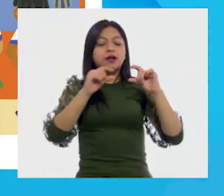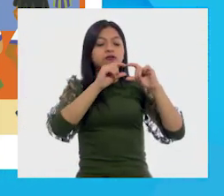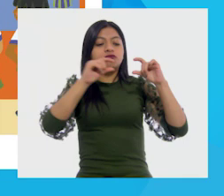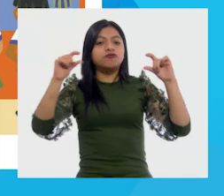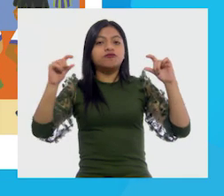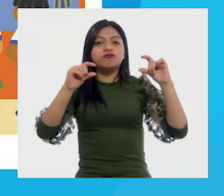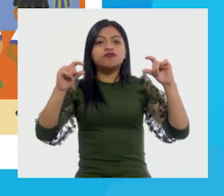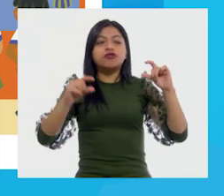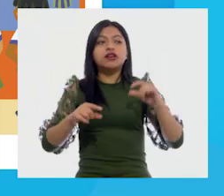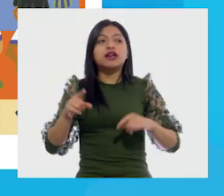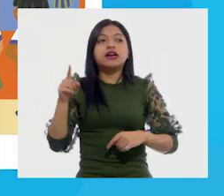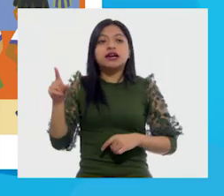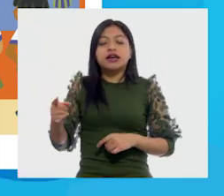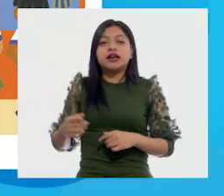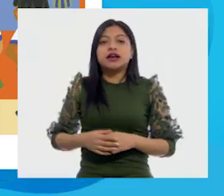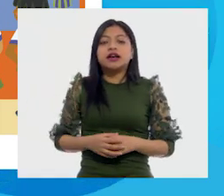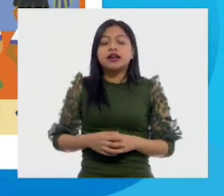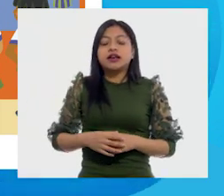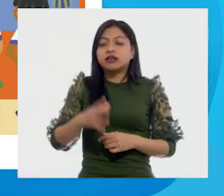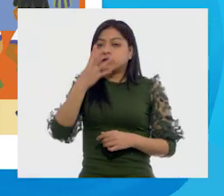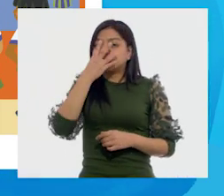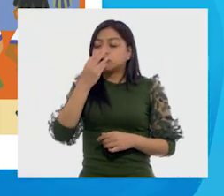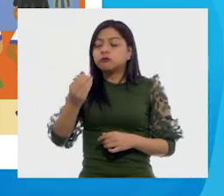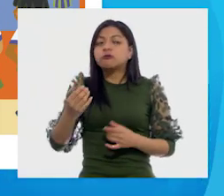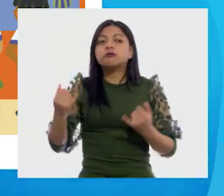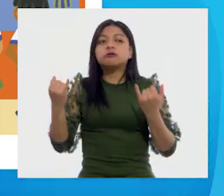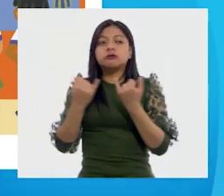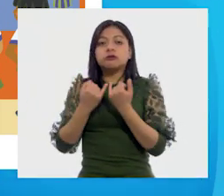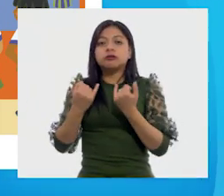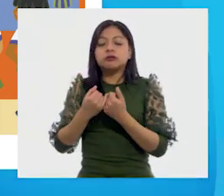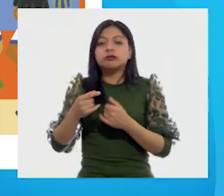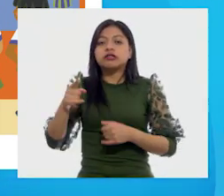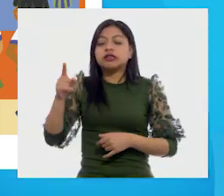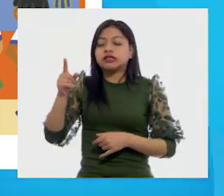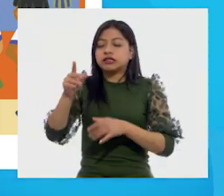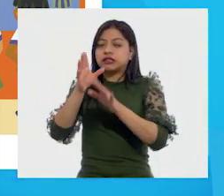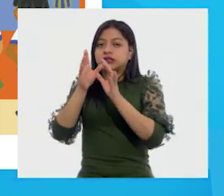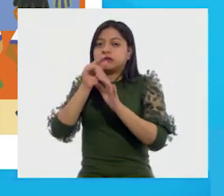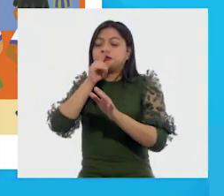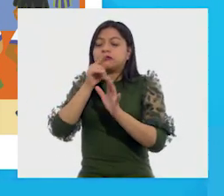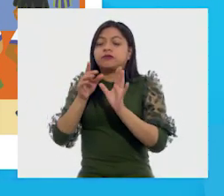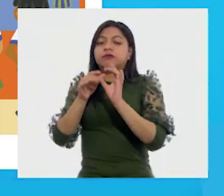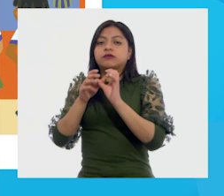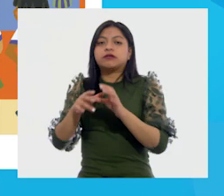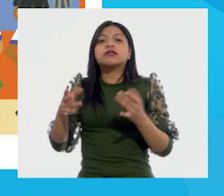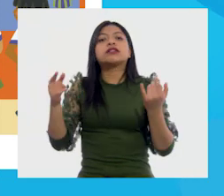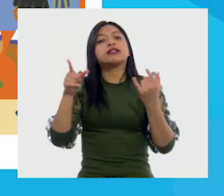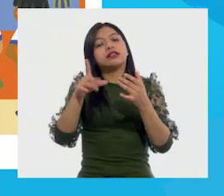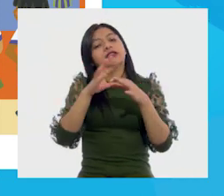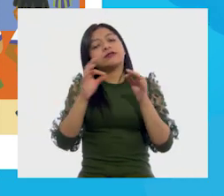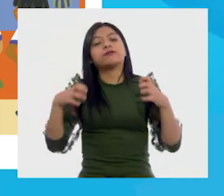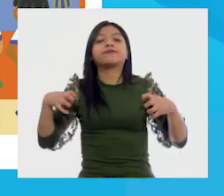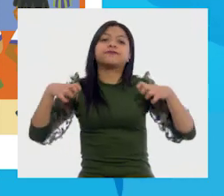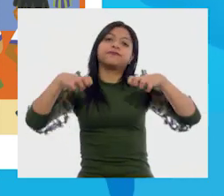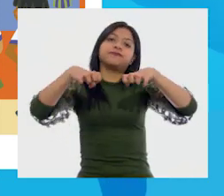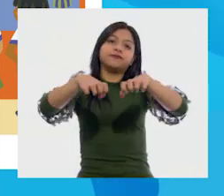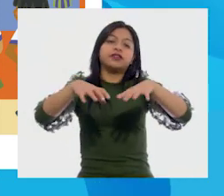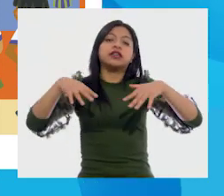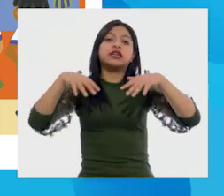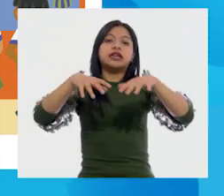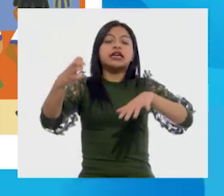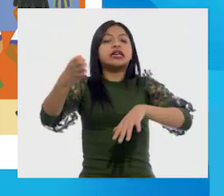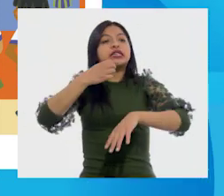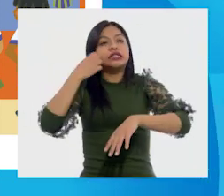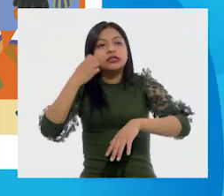letras más delgadas y abajo dice se presentará en el auditorio escolar este jueves y bueno, vienen letras más